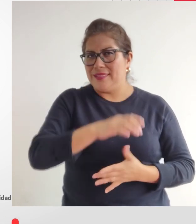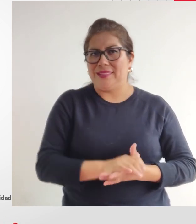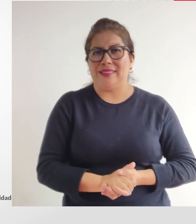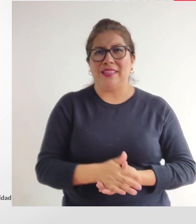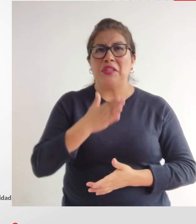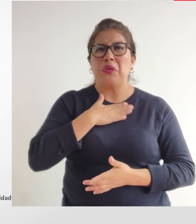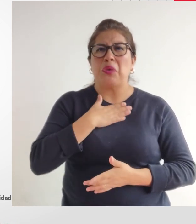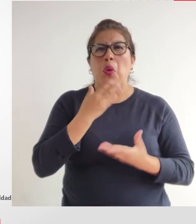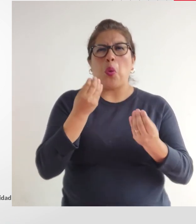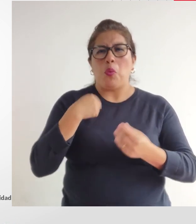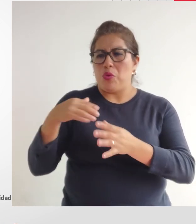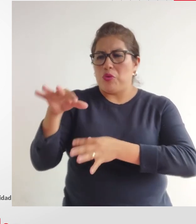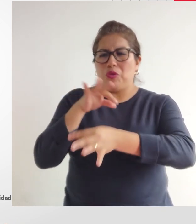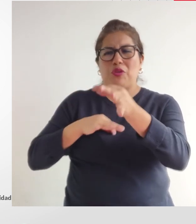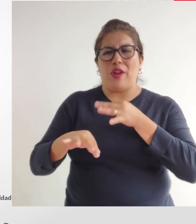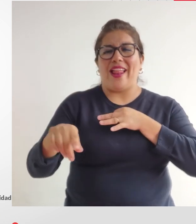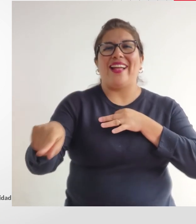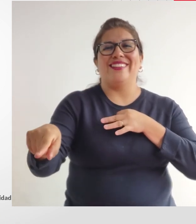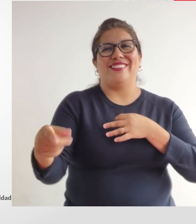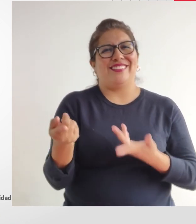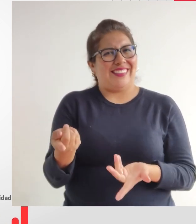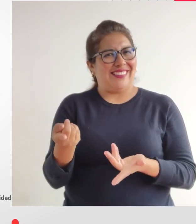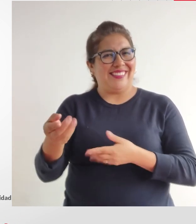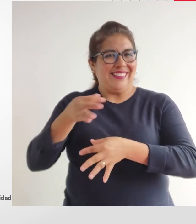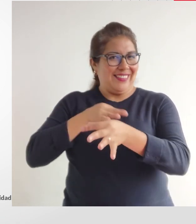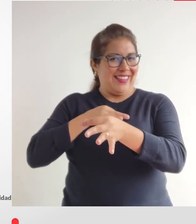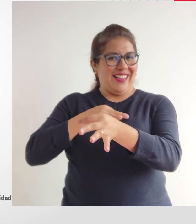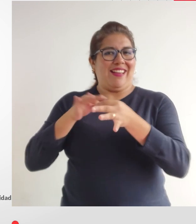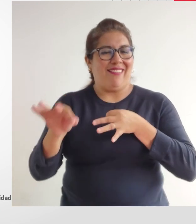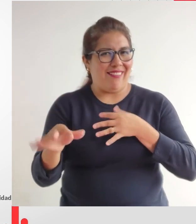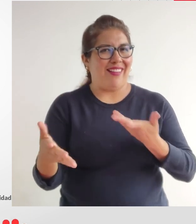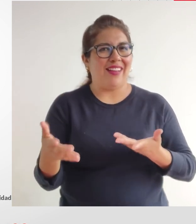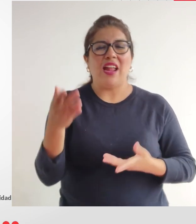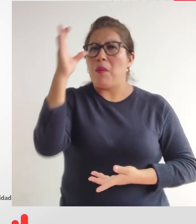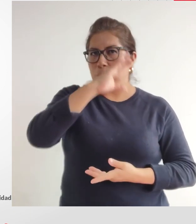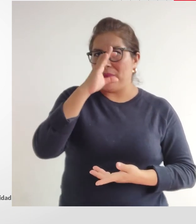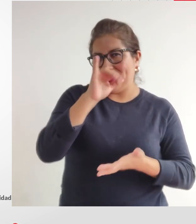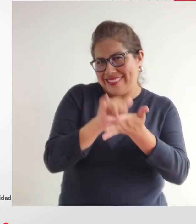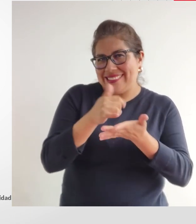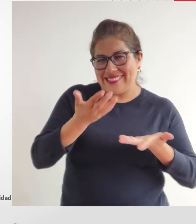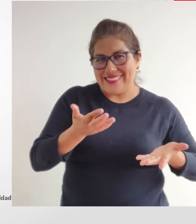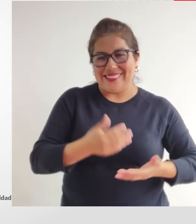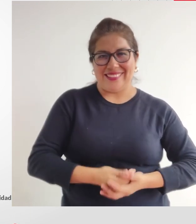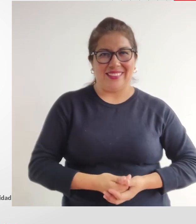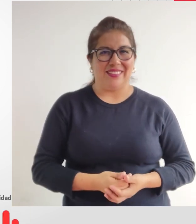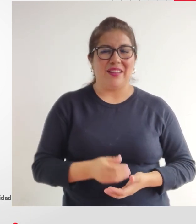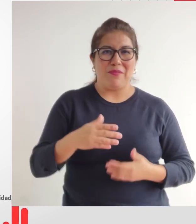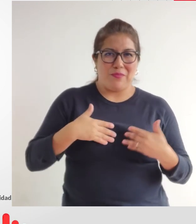difícil Enrique porque la verdad no sé cómo me voy a poner en tus zapatos ¿no? pero esto lo que buscamos es eso ¿no?